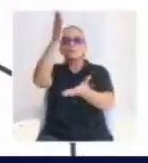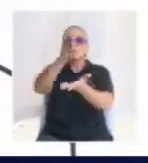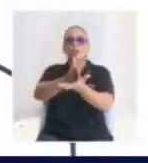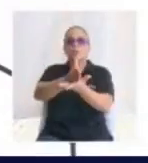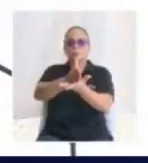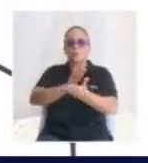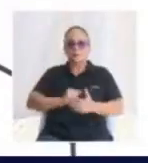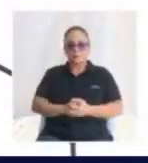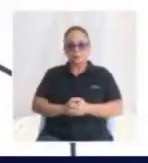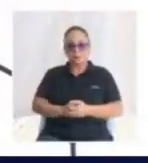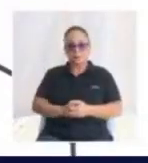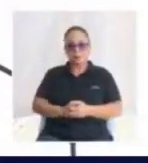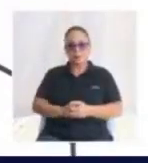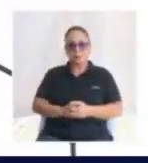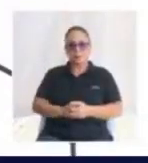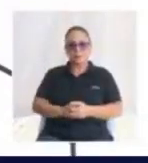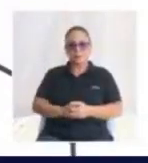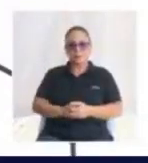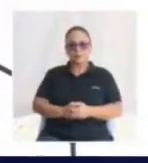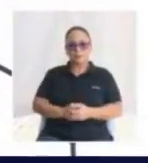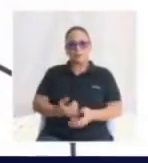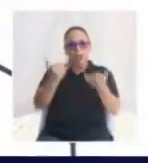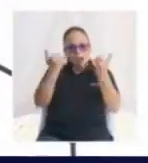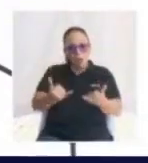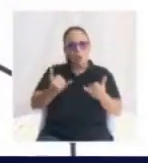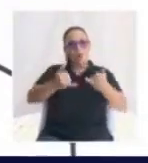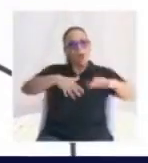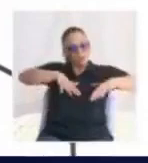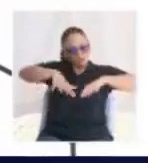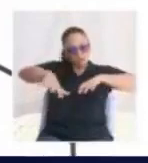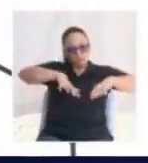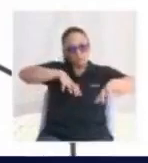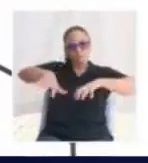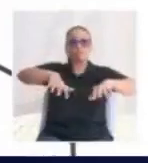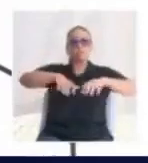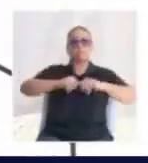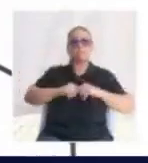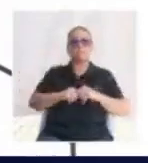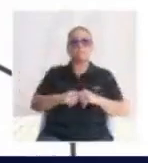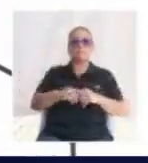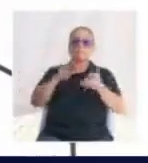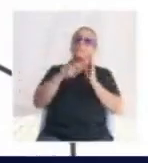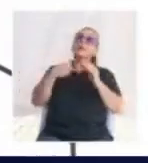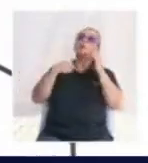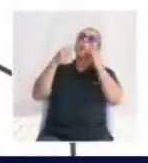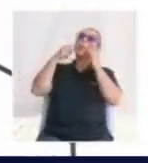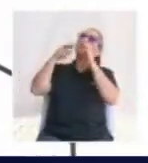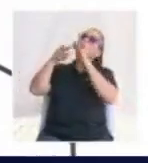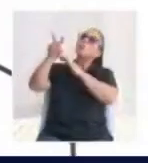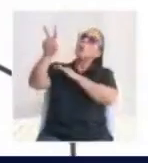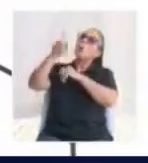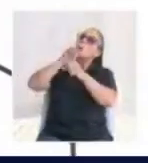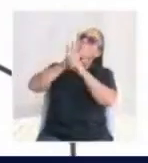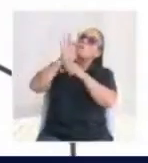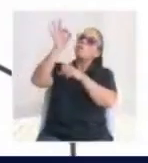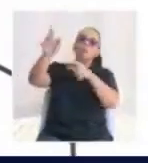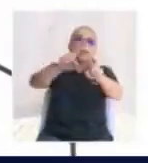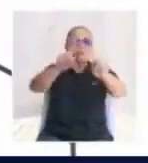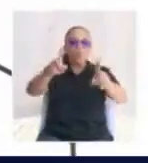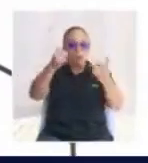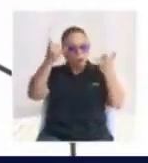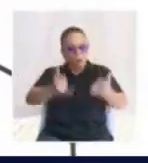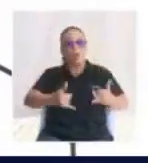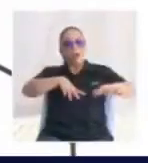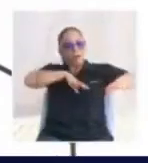Esto es acción No es visión, no es promesa Es acción